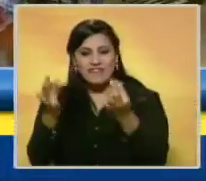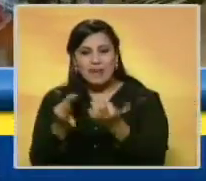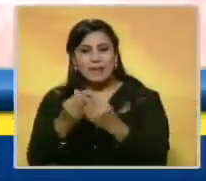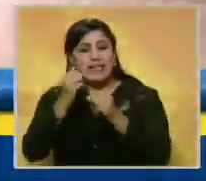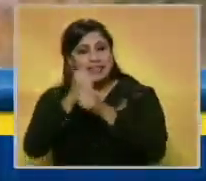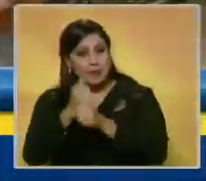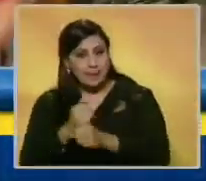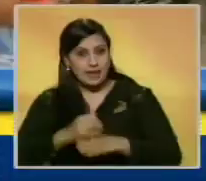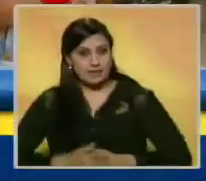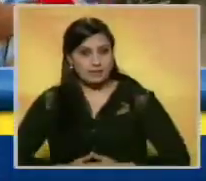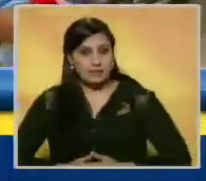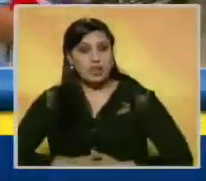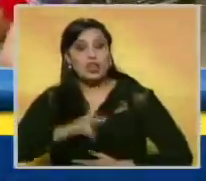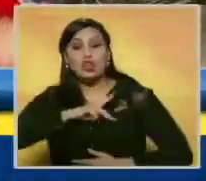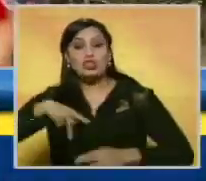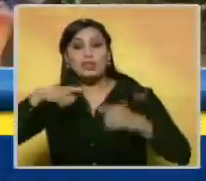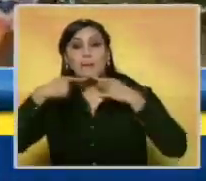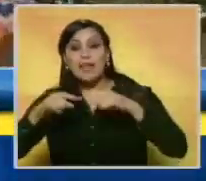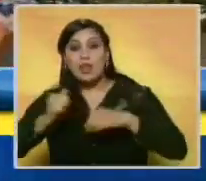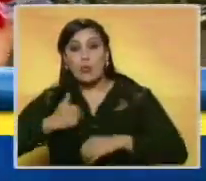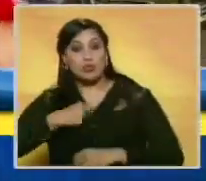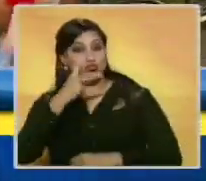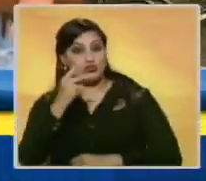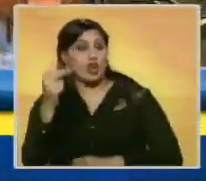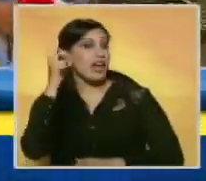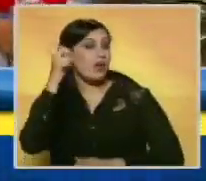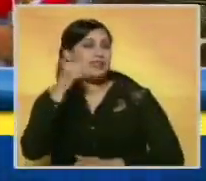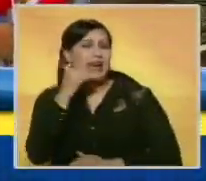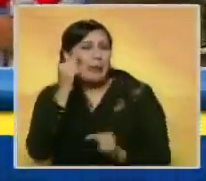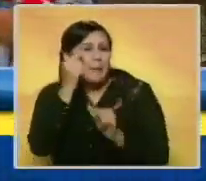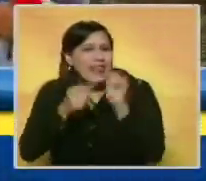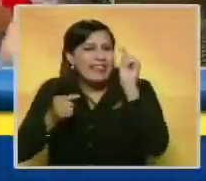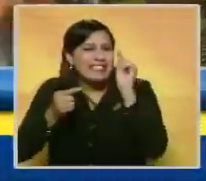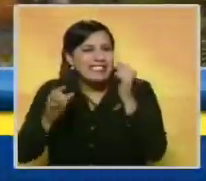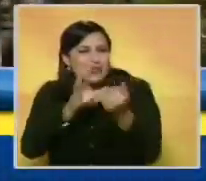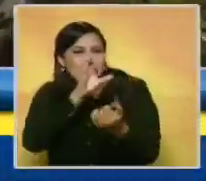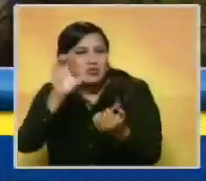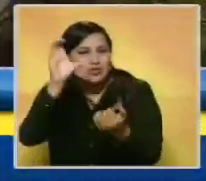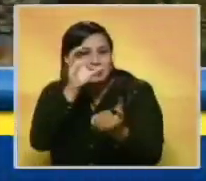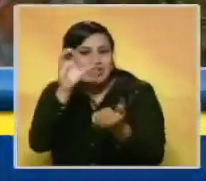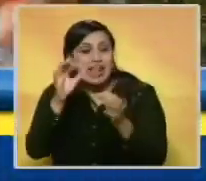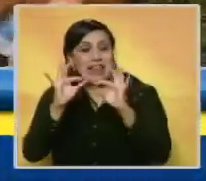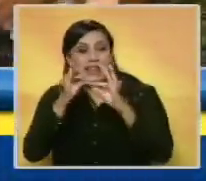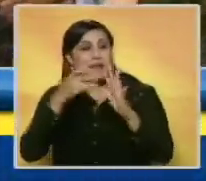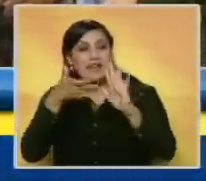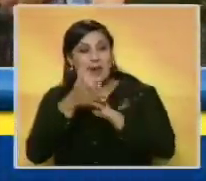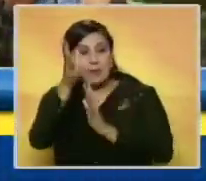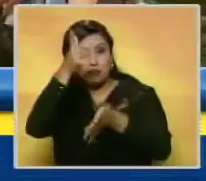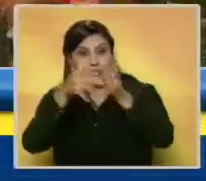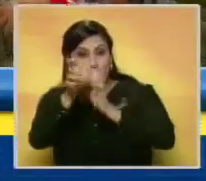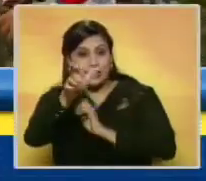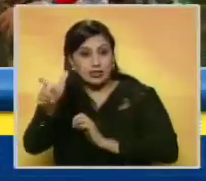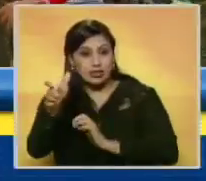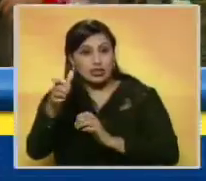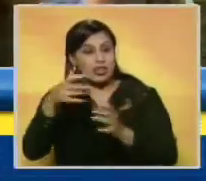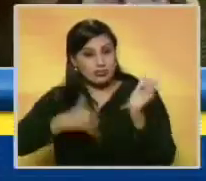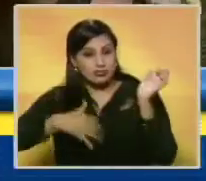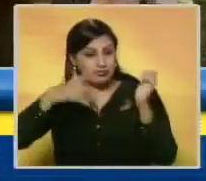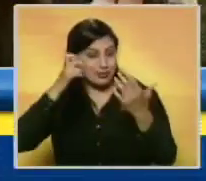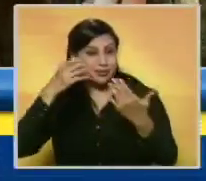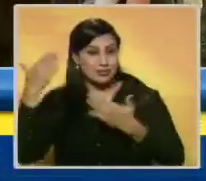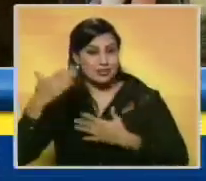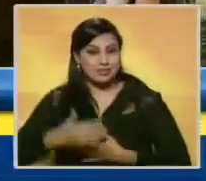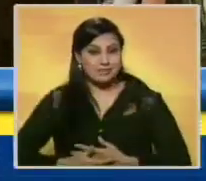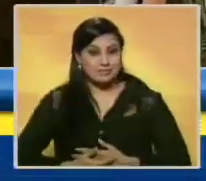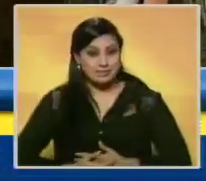estaba esperando. Y no vamos a perder la oportunidad de poder escuchar aunque sea un pedacito de esta gaita, por supuesto, interpretada por los chiquinquireños. ¿Qué suena el cuatro? Sí,